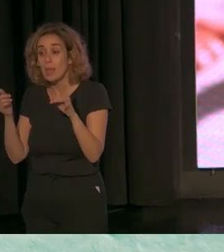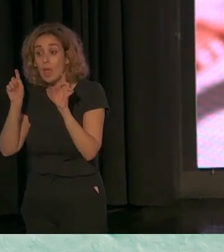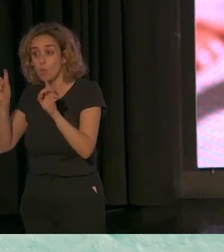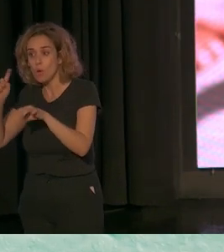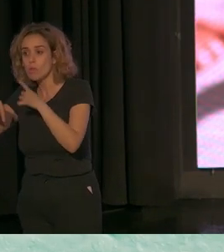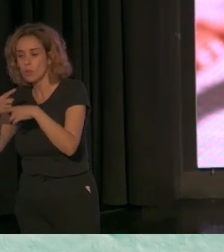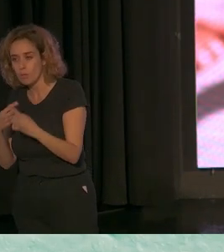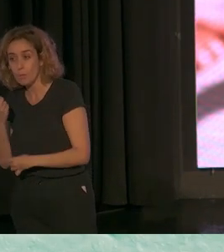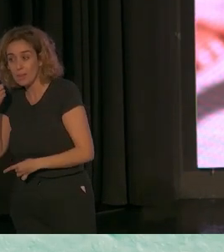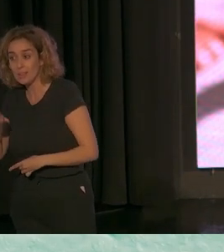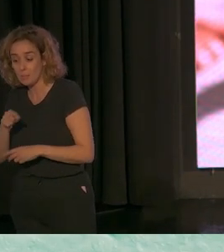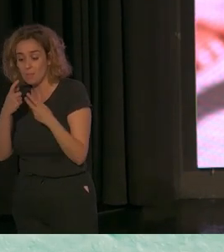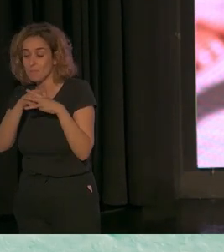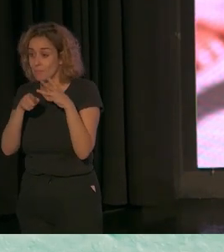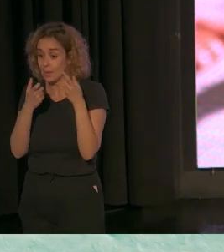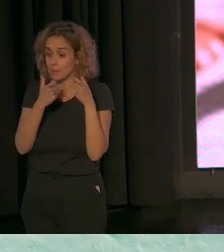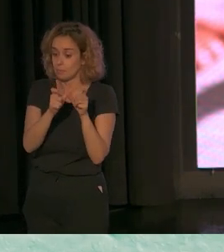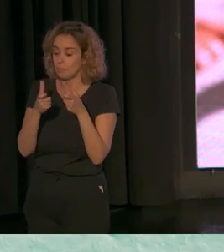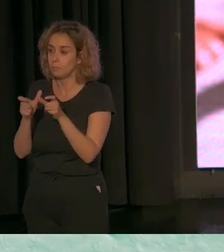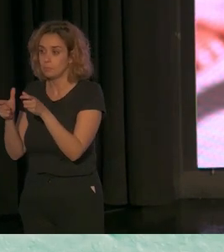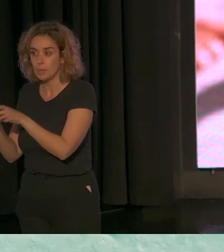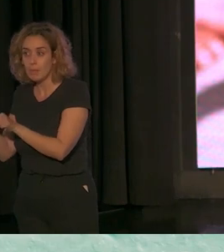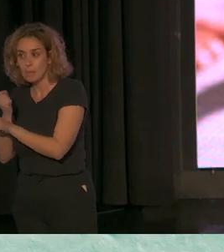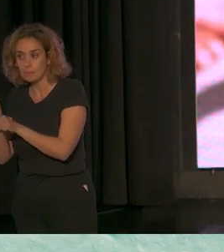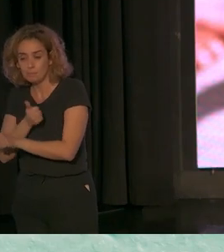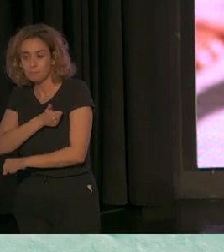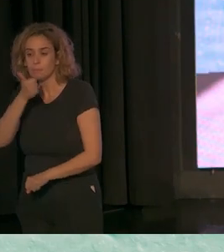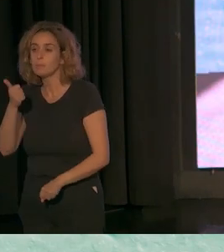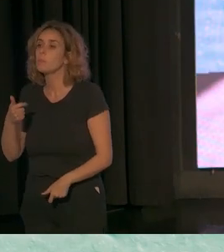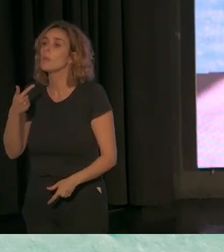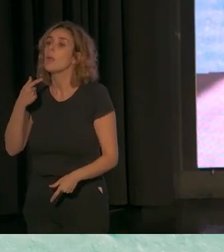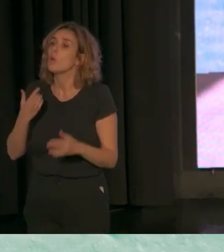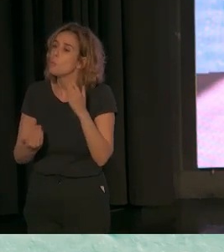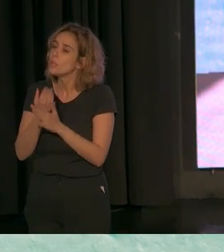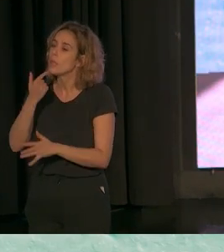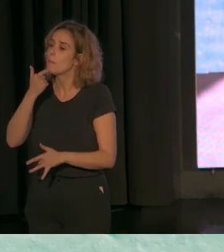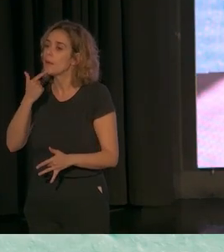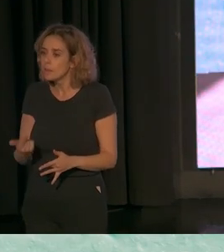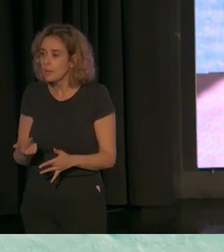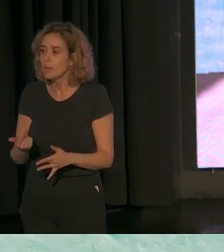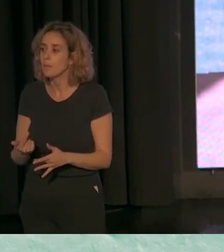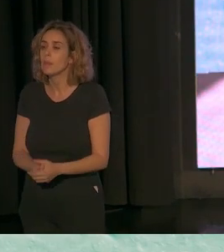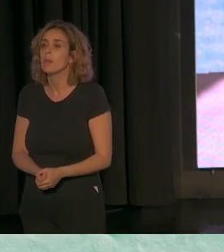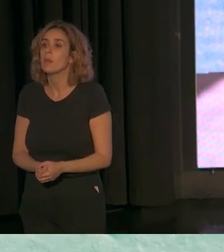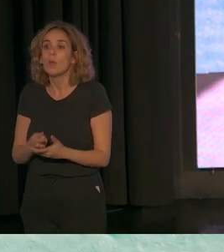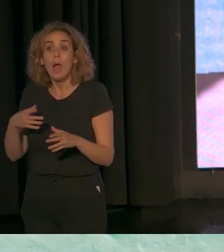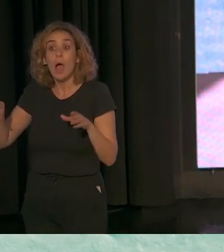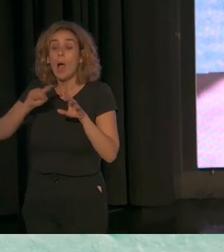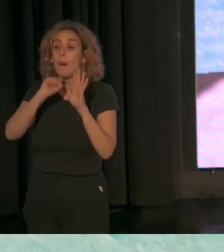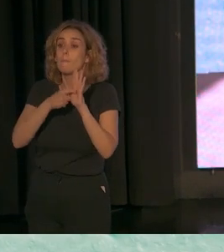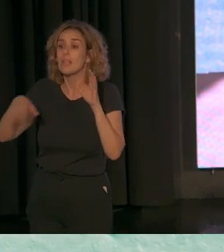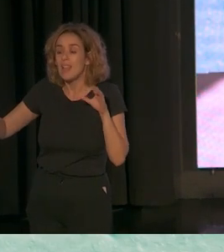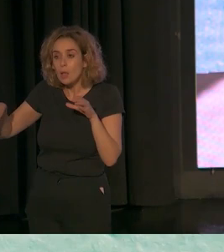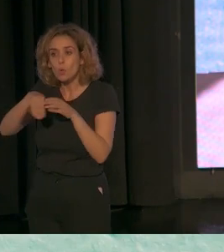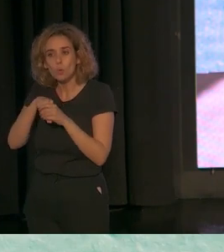serían a lo mejor los tres ámbitos en los que más has trabajado. Y como decía en esta mañana, yo creo que era Domás el que lo decía, a plena inclusión, además